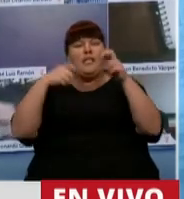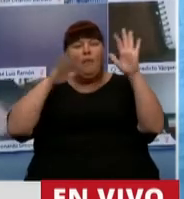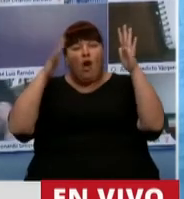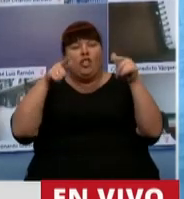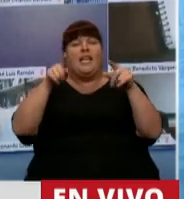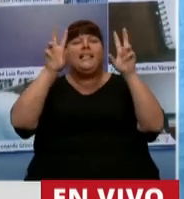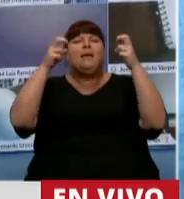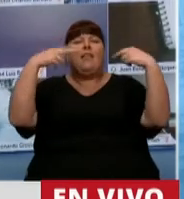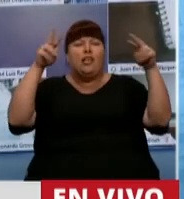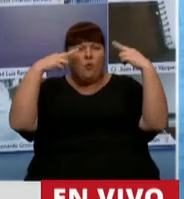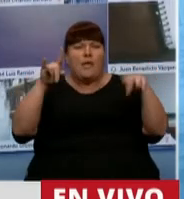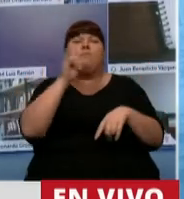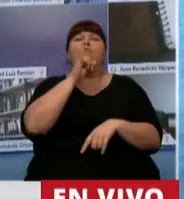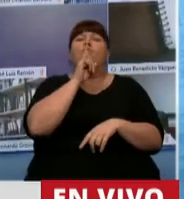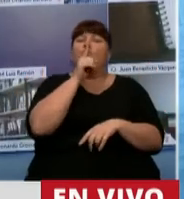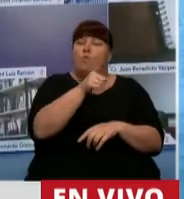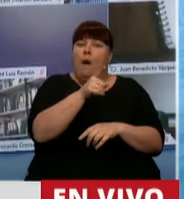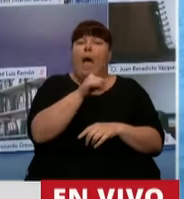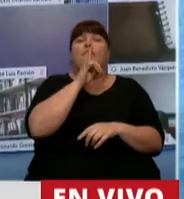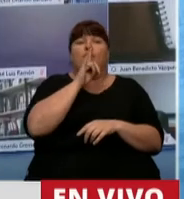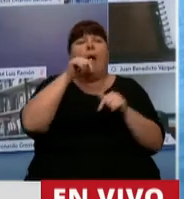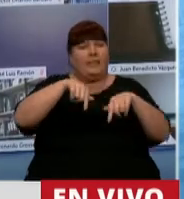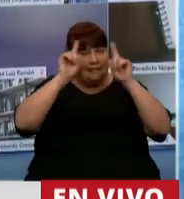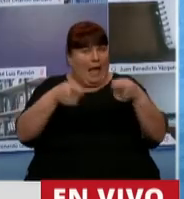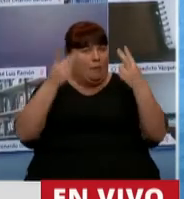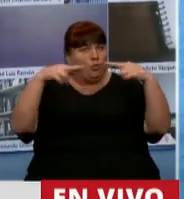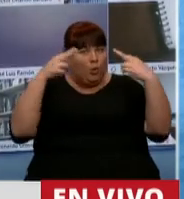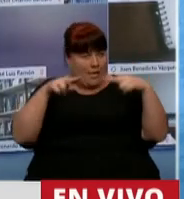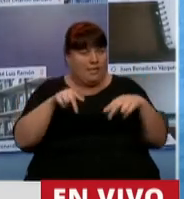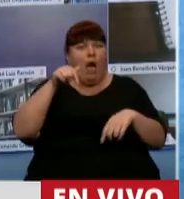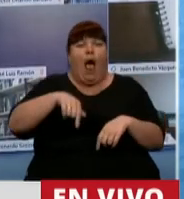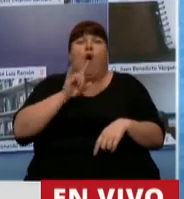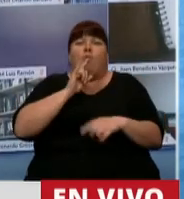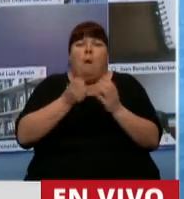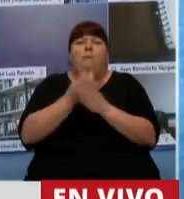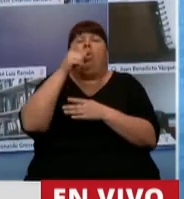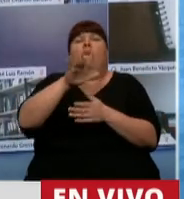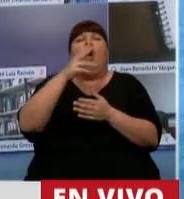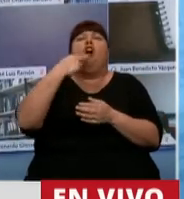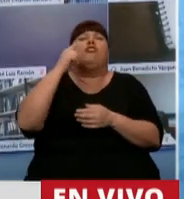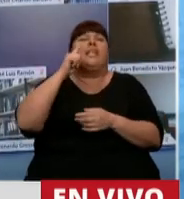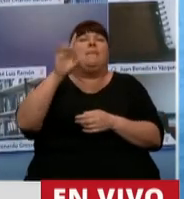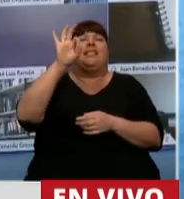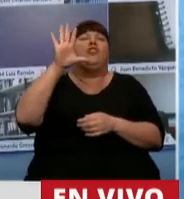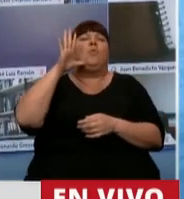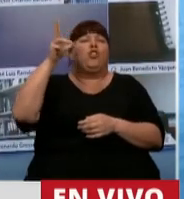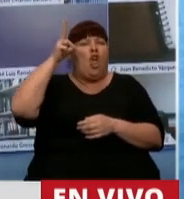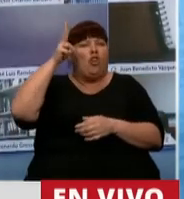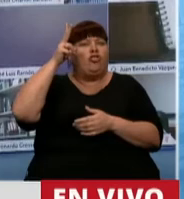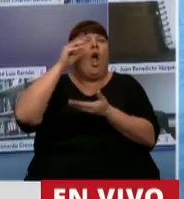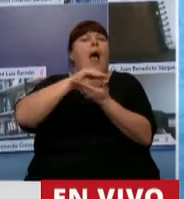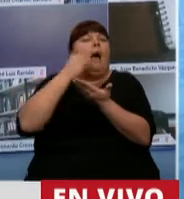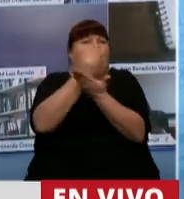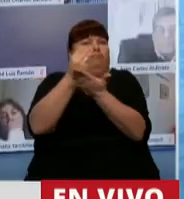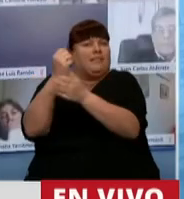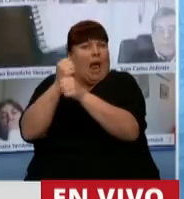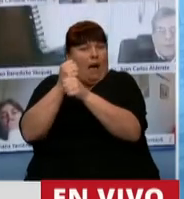que estamos tratando el tema de turismo, Tucumán hoy también es turismo, Tucumán hoy tiene 11.058 empleos en